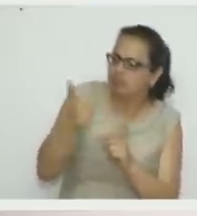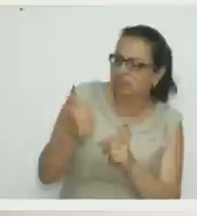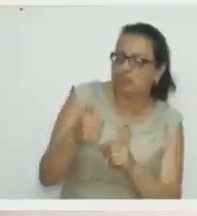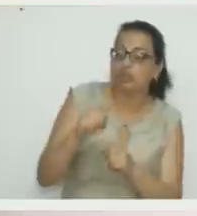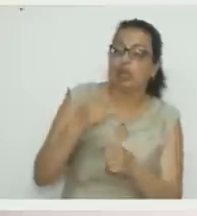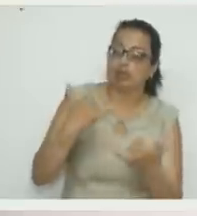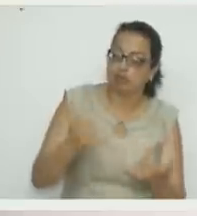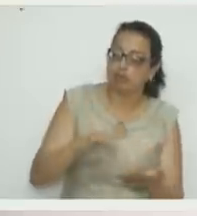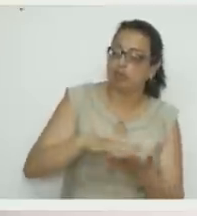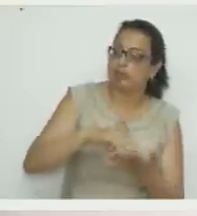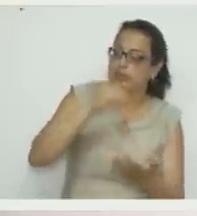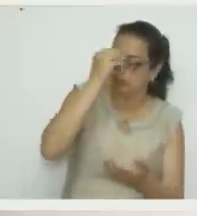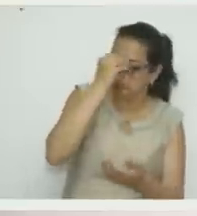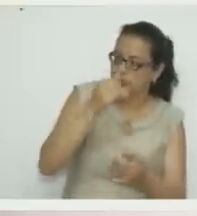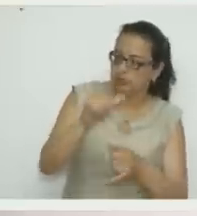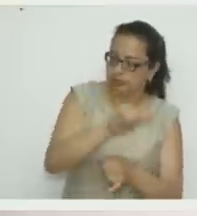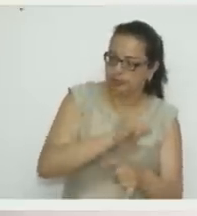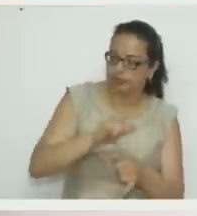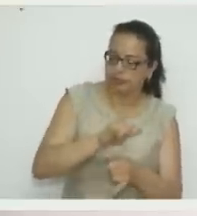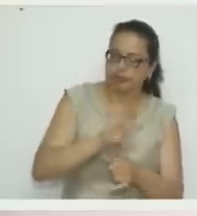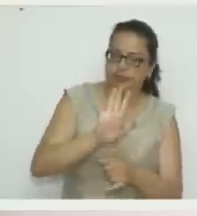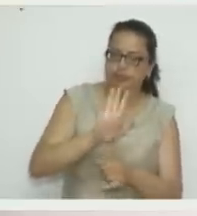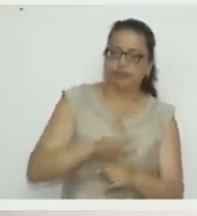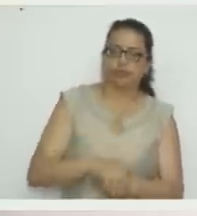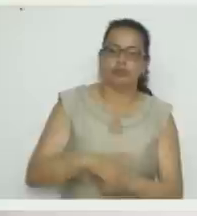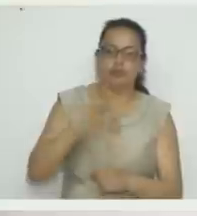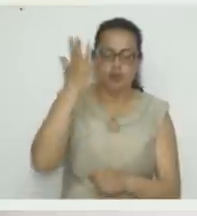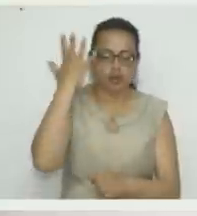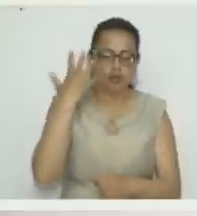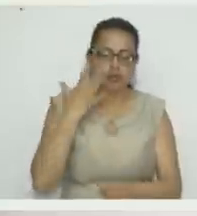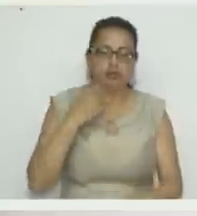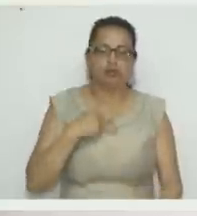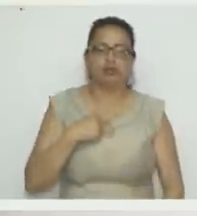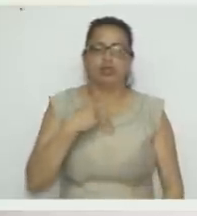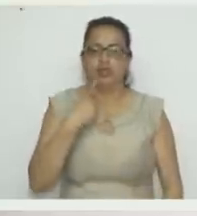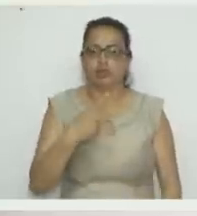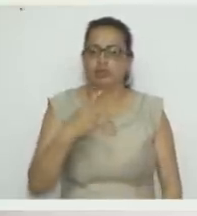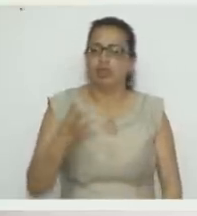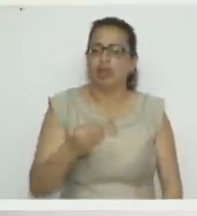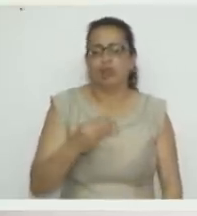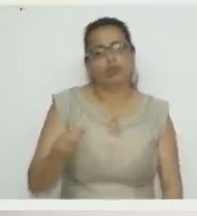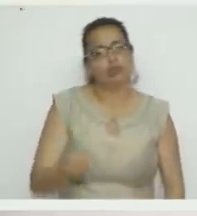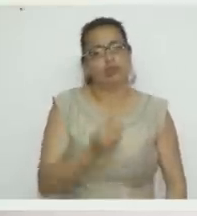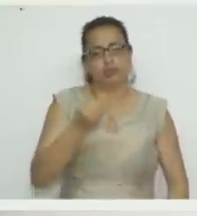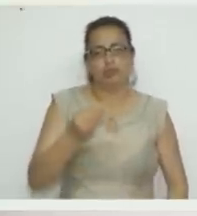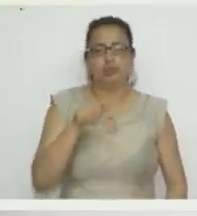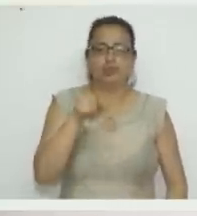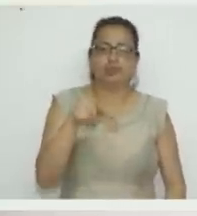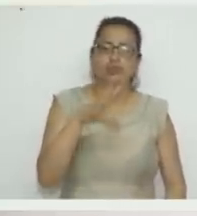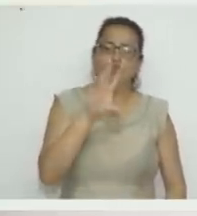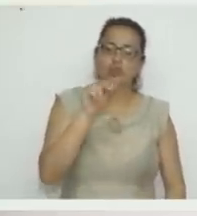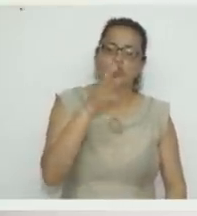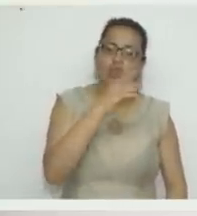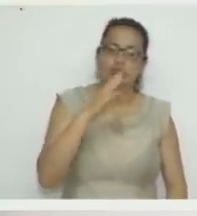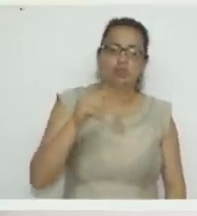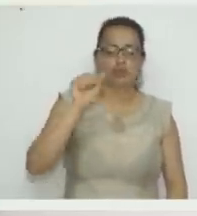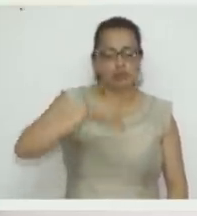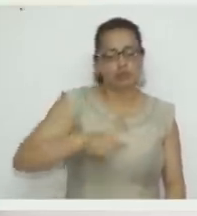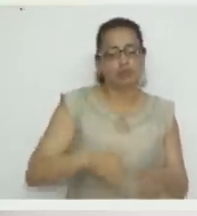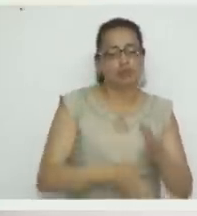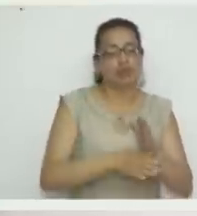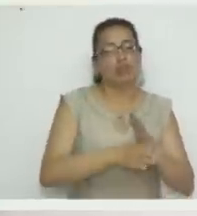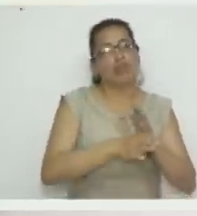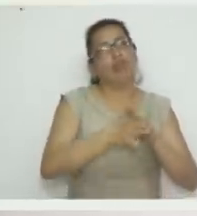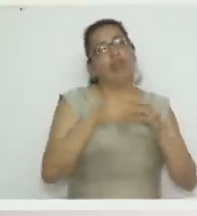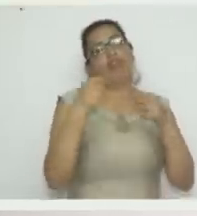aprendiendo igual que ustedes todos los días. A veces me regañan que porque yo hablo mucho, pero es que mire que ellas no hablan. Entonces nosotros no podemos dejar,